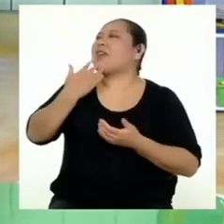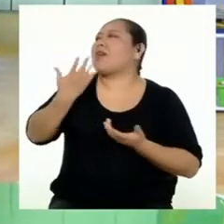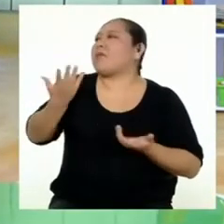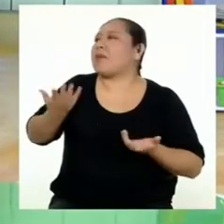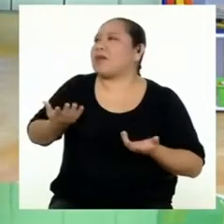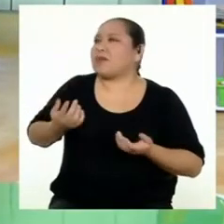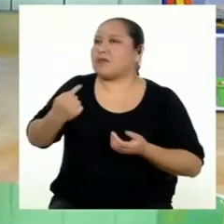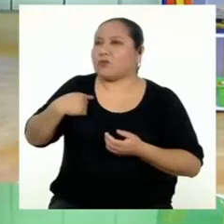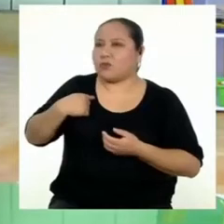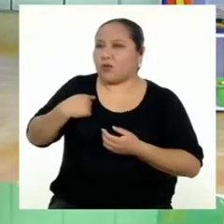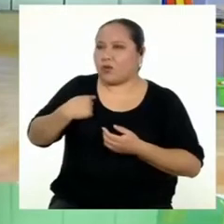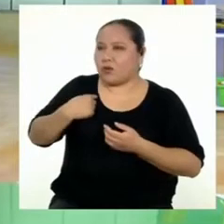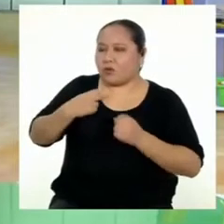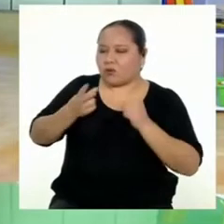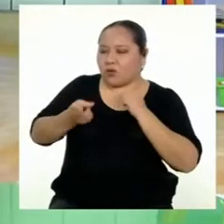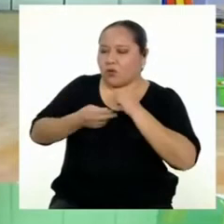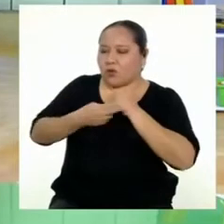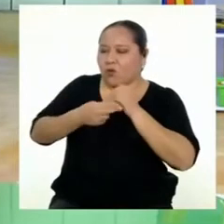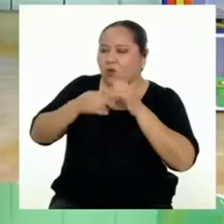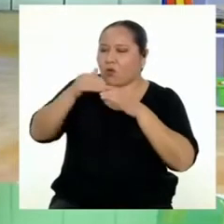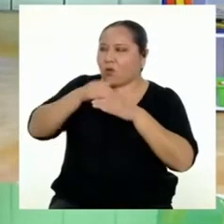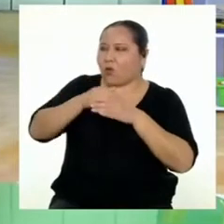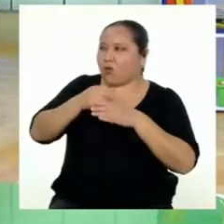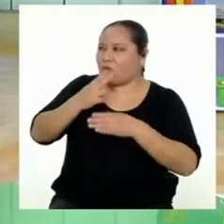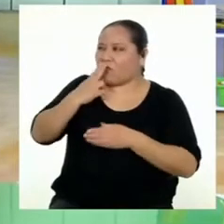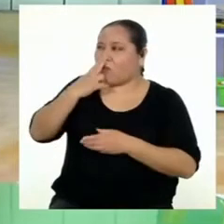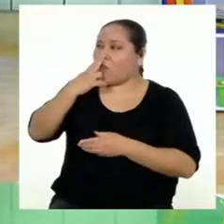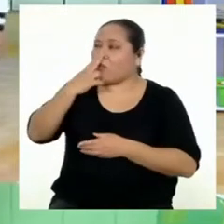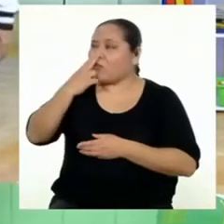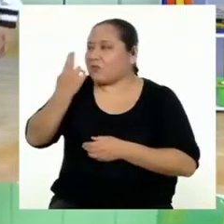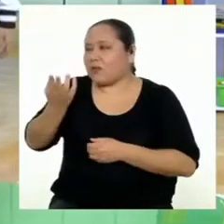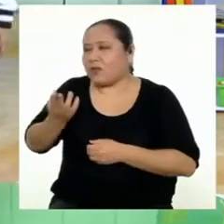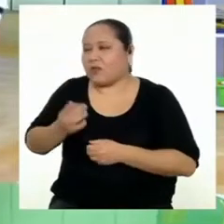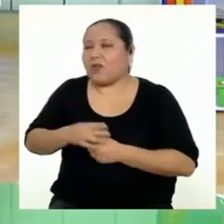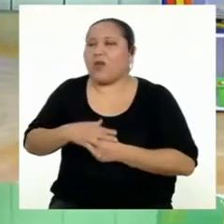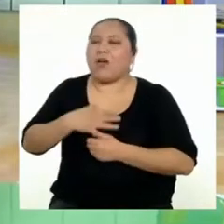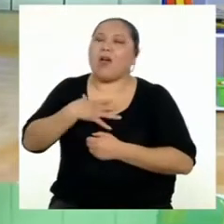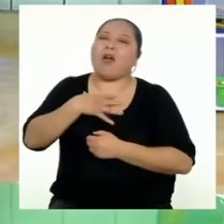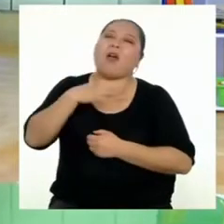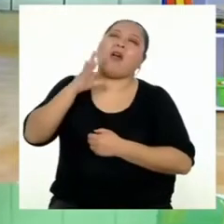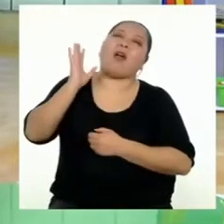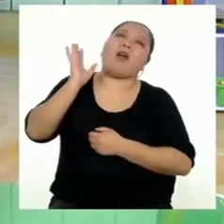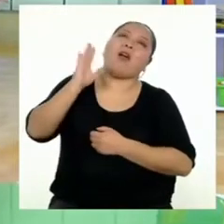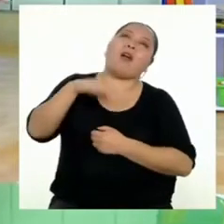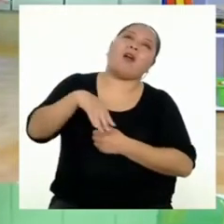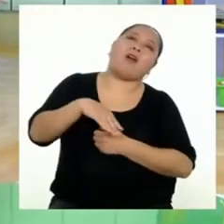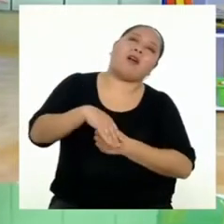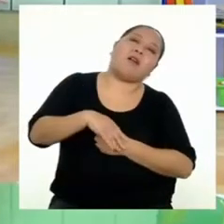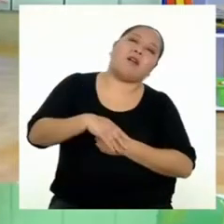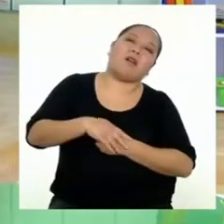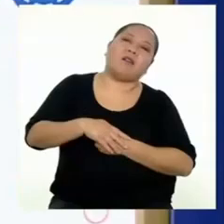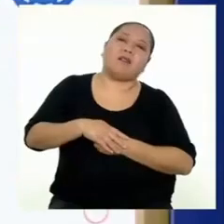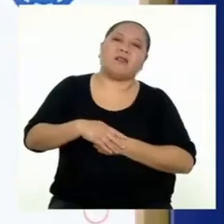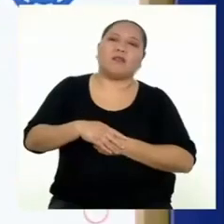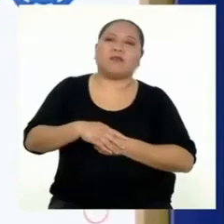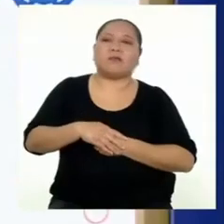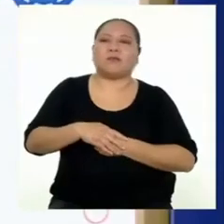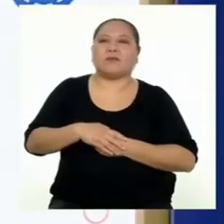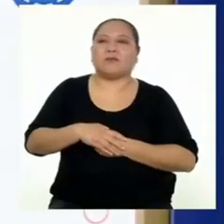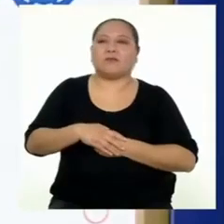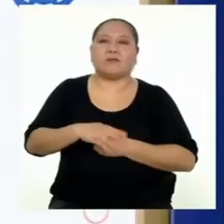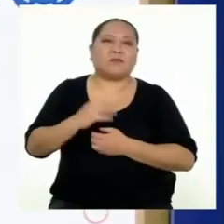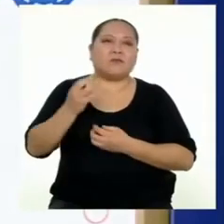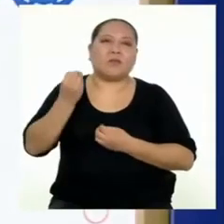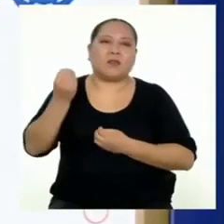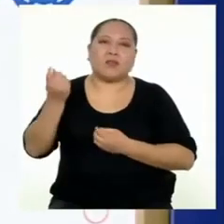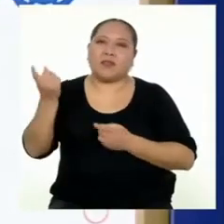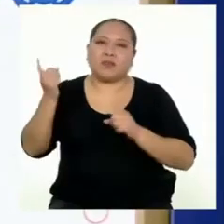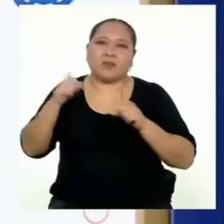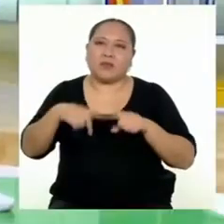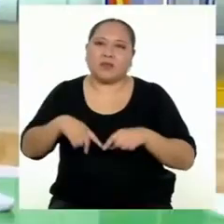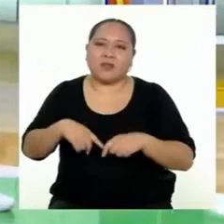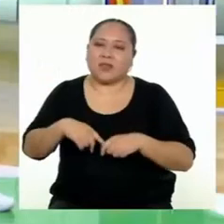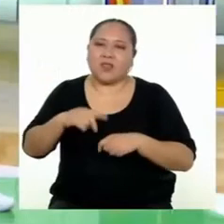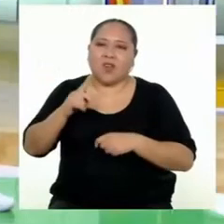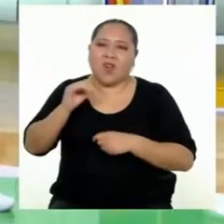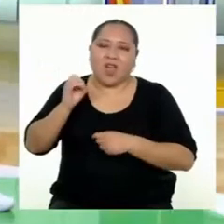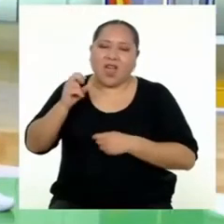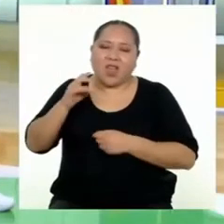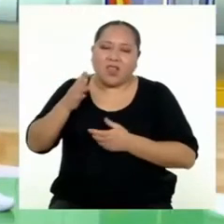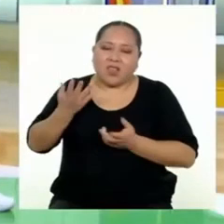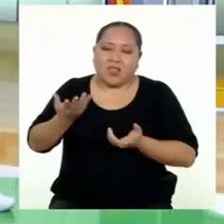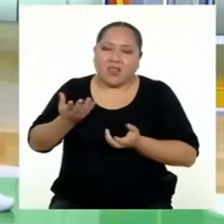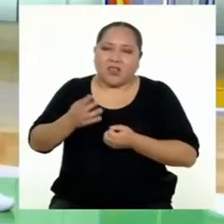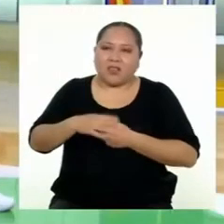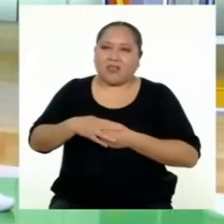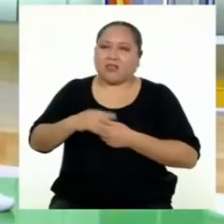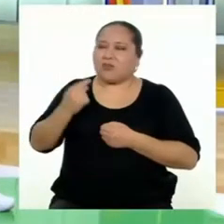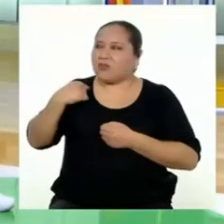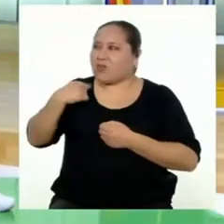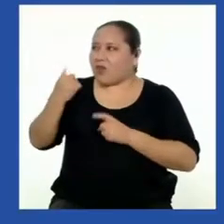ser? ¿Una alcancía? ¿Tocino? ¡Ah! ¡Por favor! ¿A qué has venido, genio? ¿Cómo que a qué has